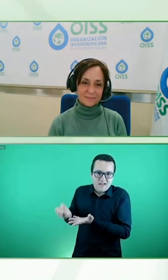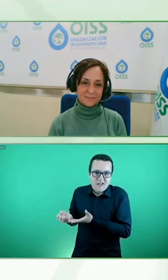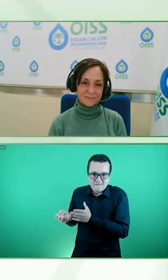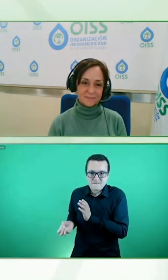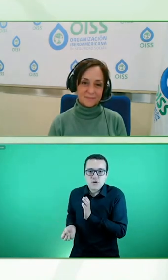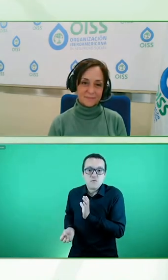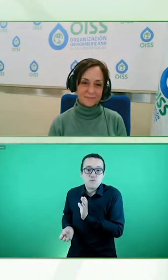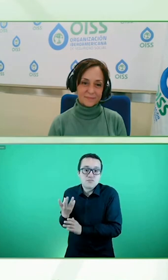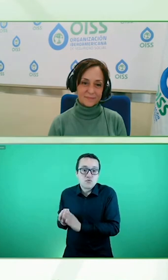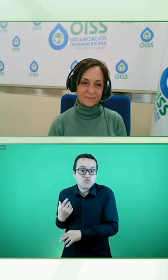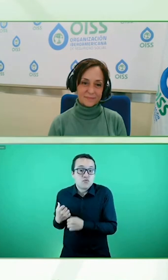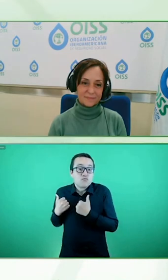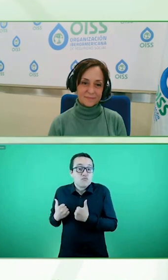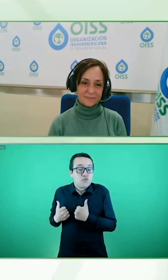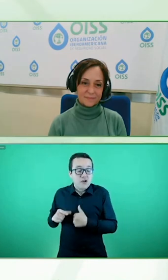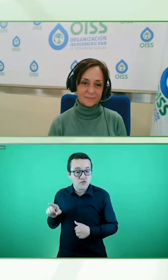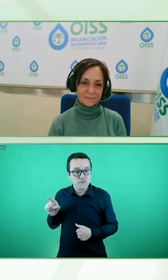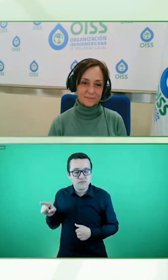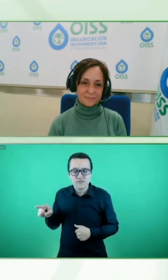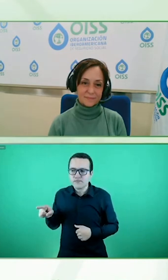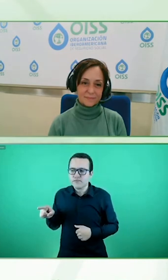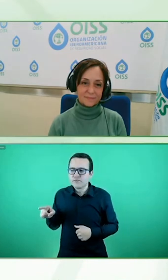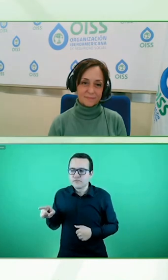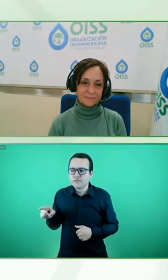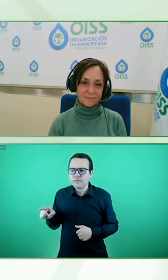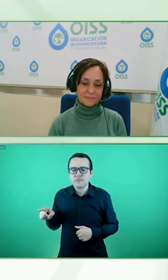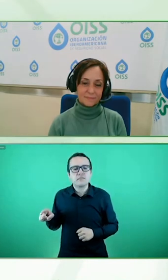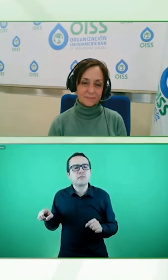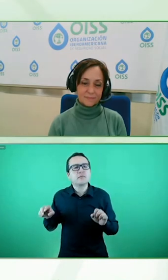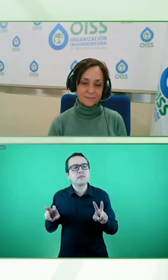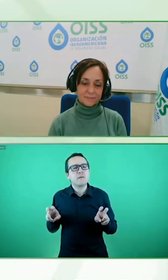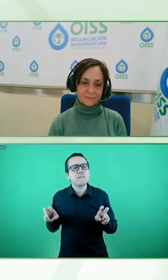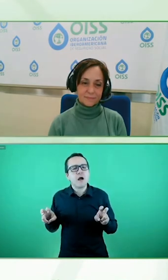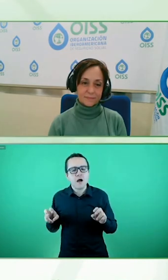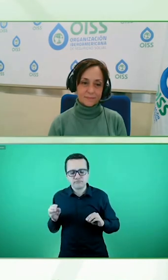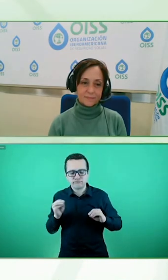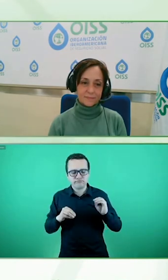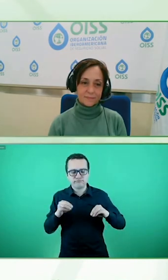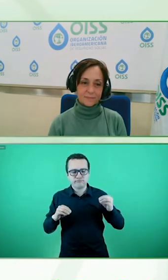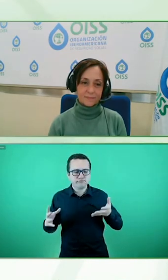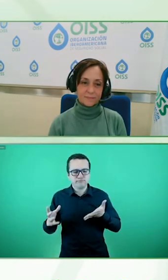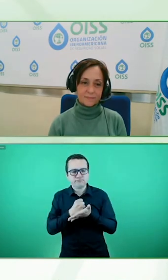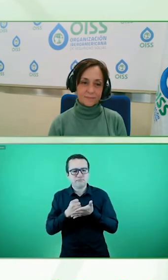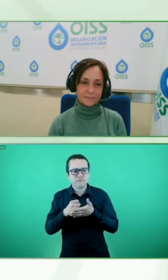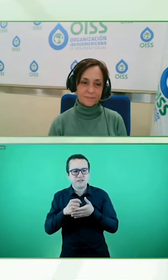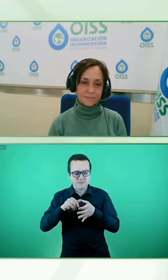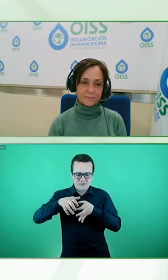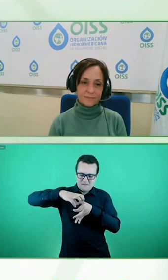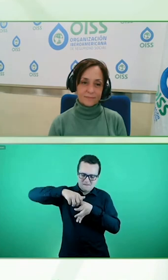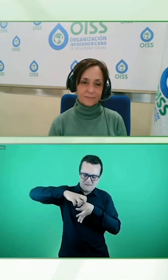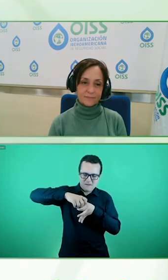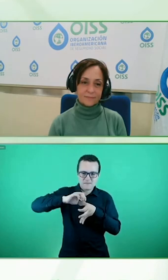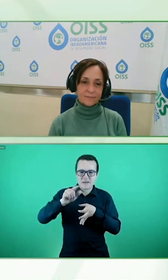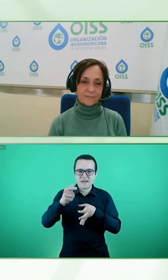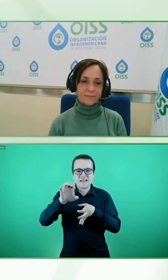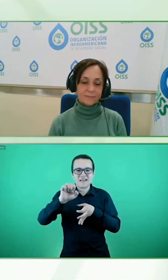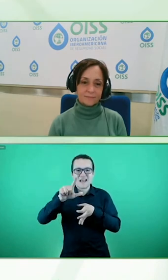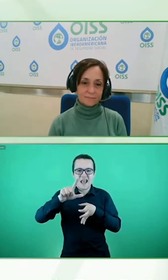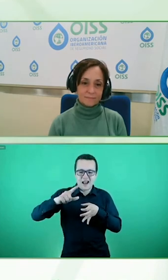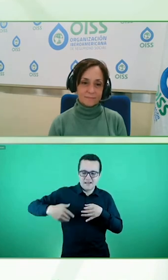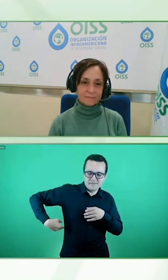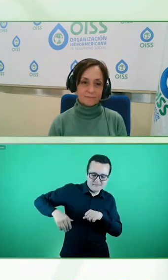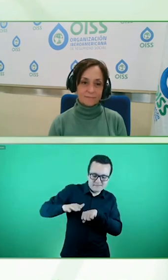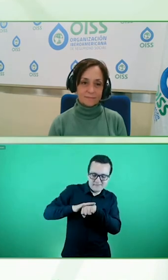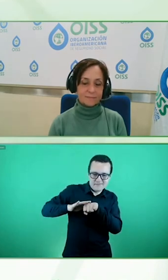y es un cierre integrado para una crema o un gel que se llama Voltaren Osteo y lo